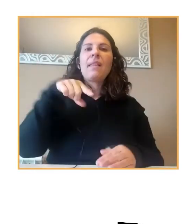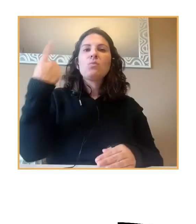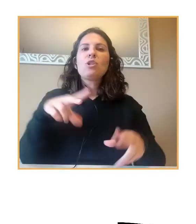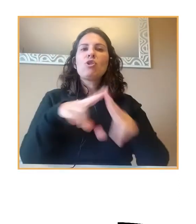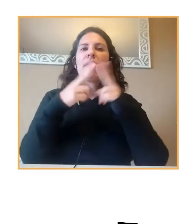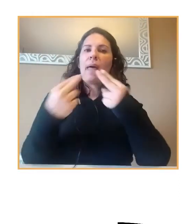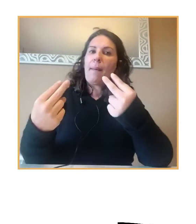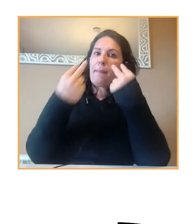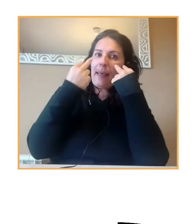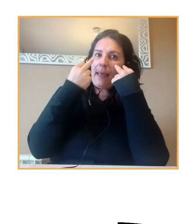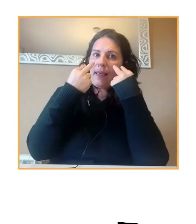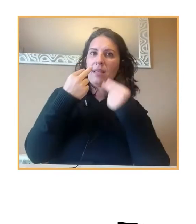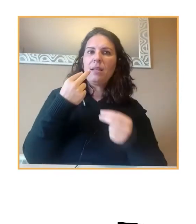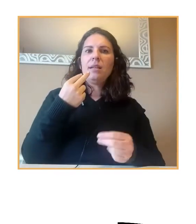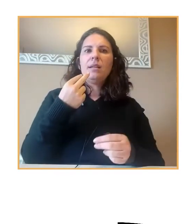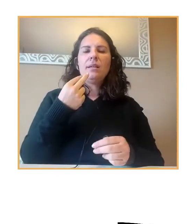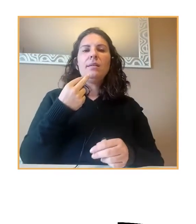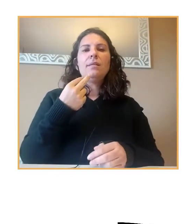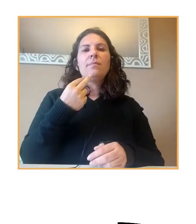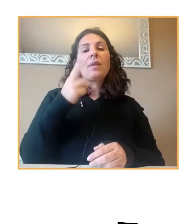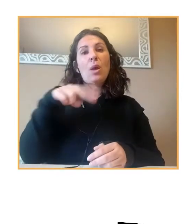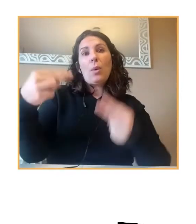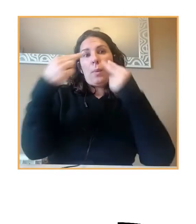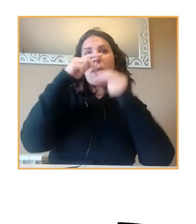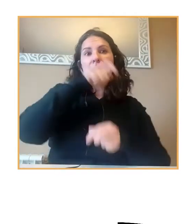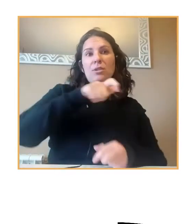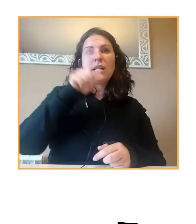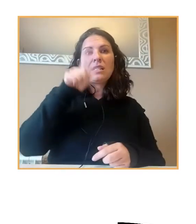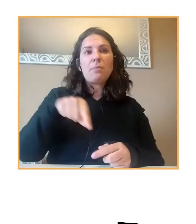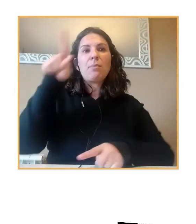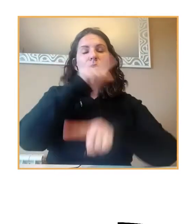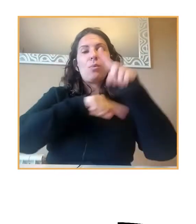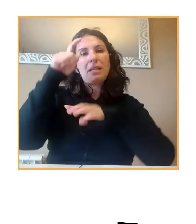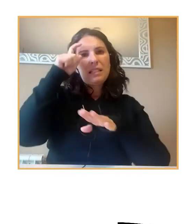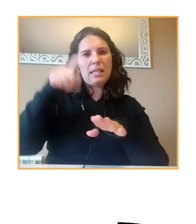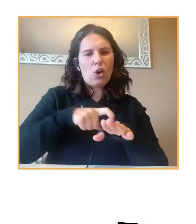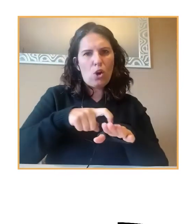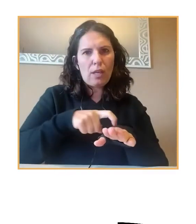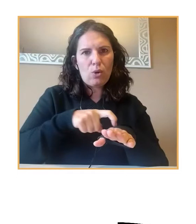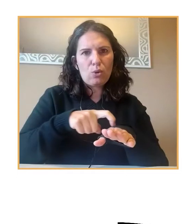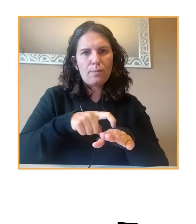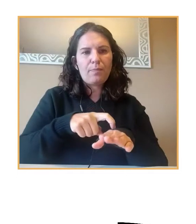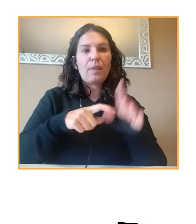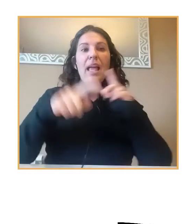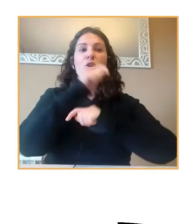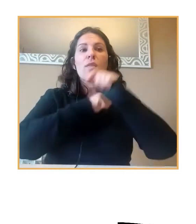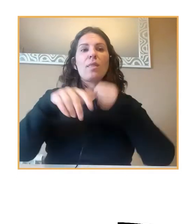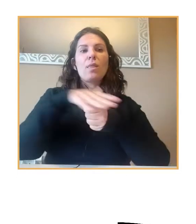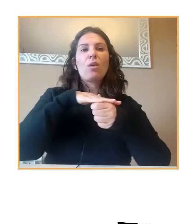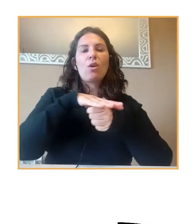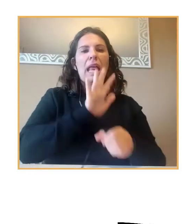visible no solamente las personas sino principalmente los problemas psicológicos que tienen es una asociación de ámbito nacional